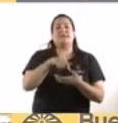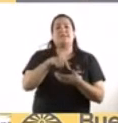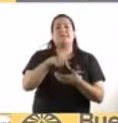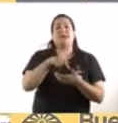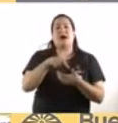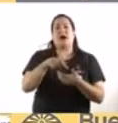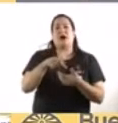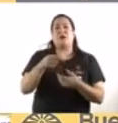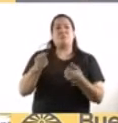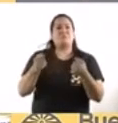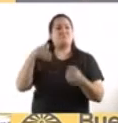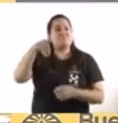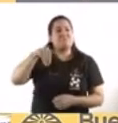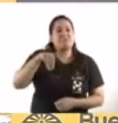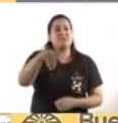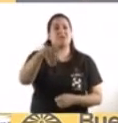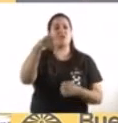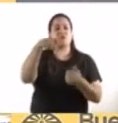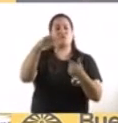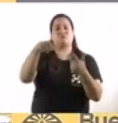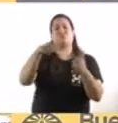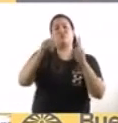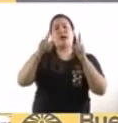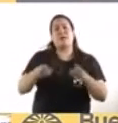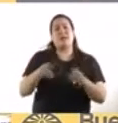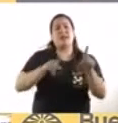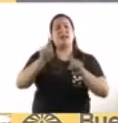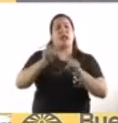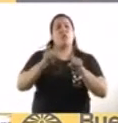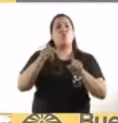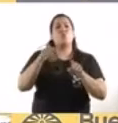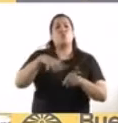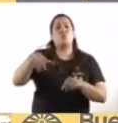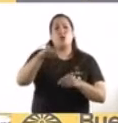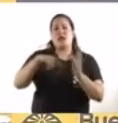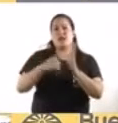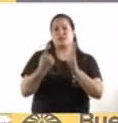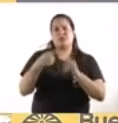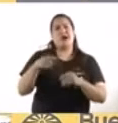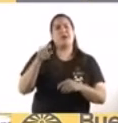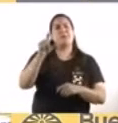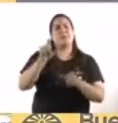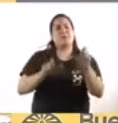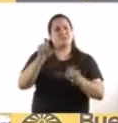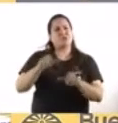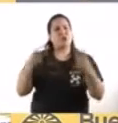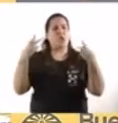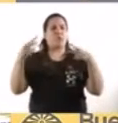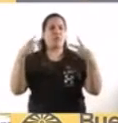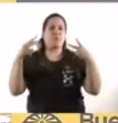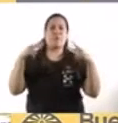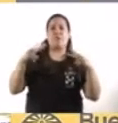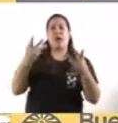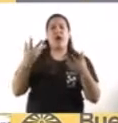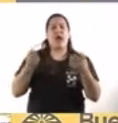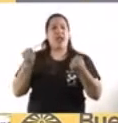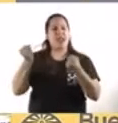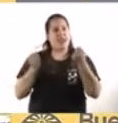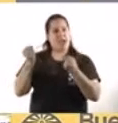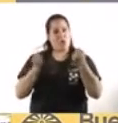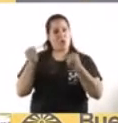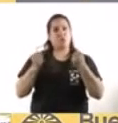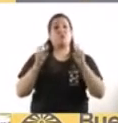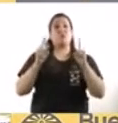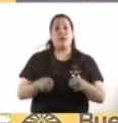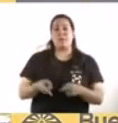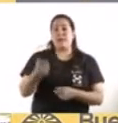y varios a lo largo de la ciudad, para testear a los que llegaban en auto particular. El testeo de los turistas es clave para la contención, y eso surge de